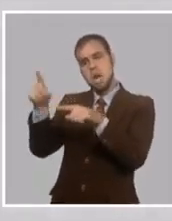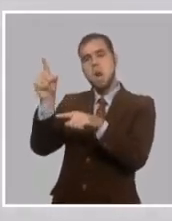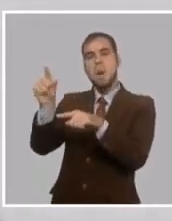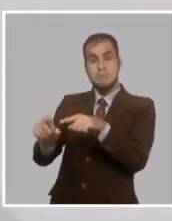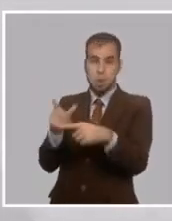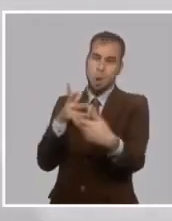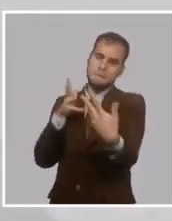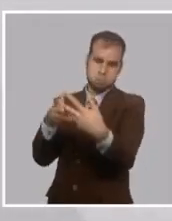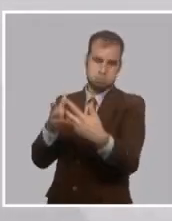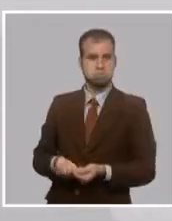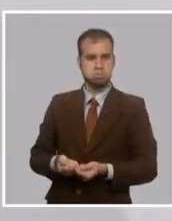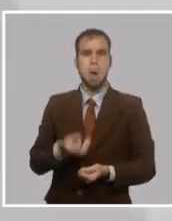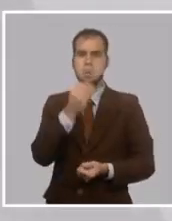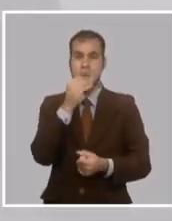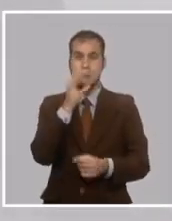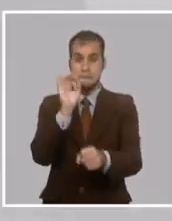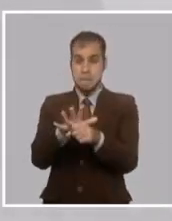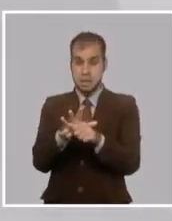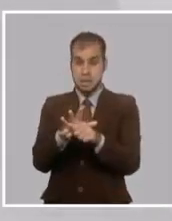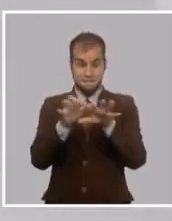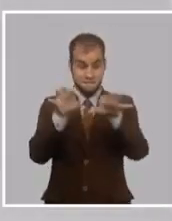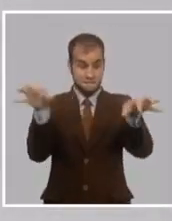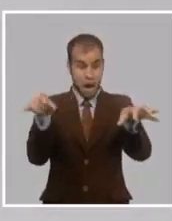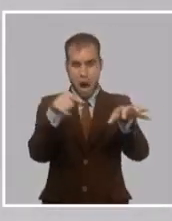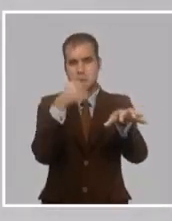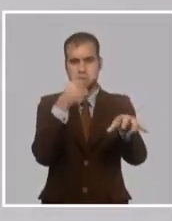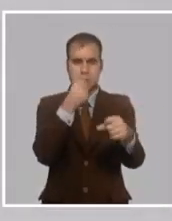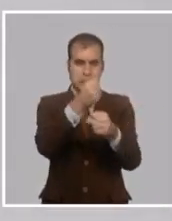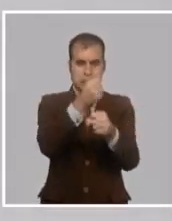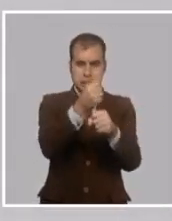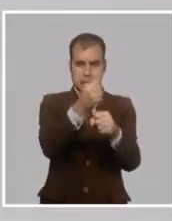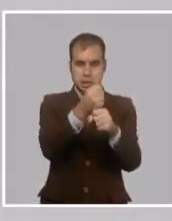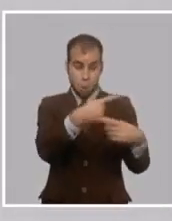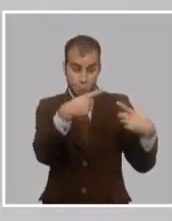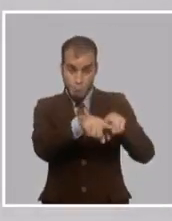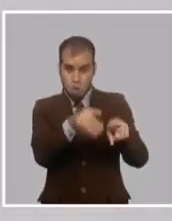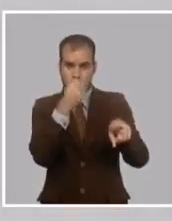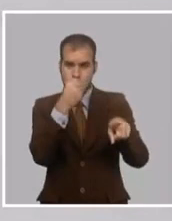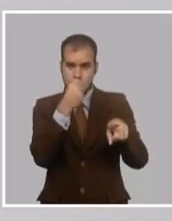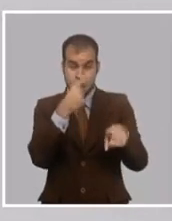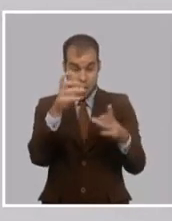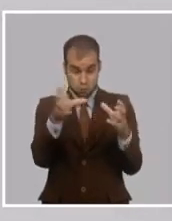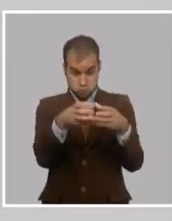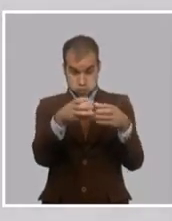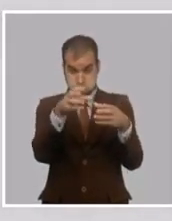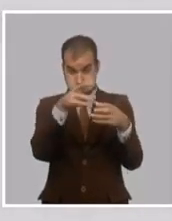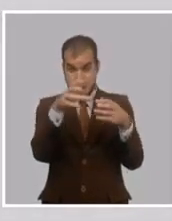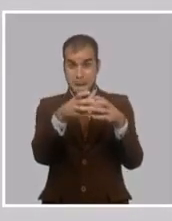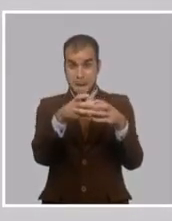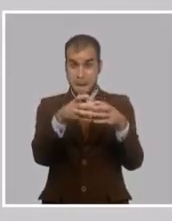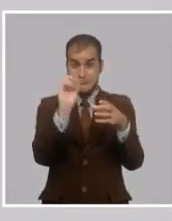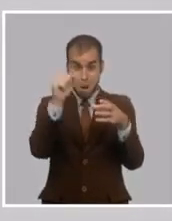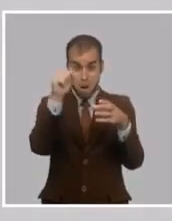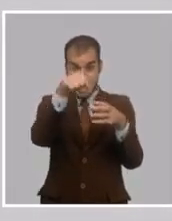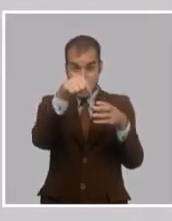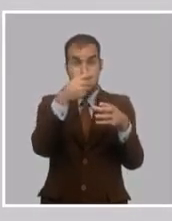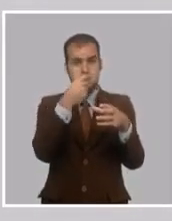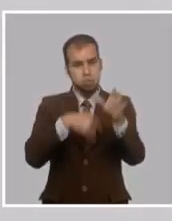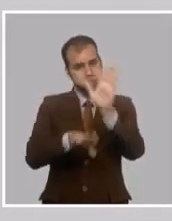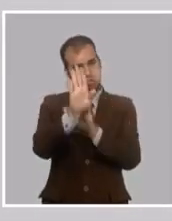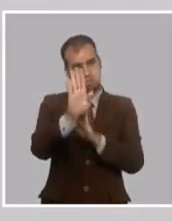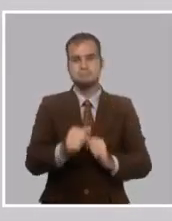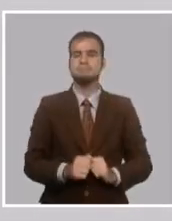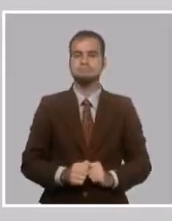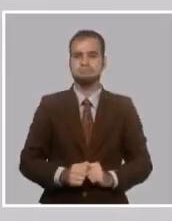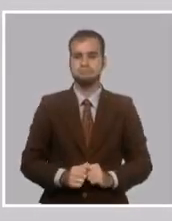y empiezan a trabajar juntos en función de partida. Se crea un cuerpo de consejo en cada localidad, el